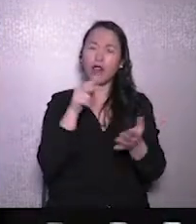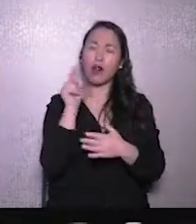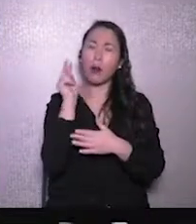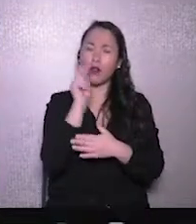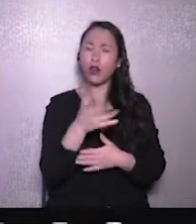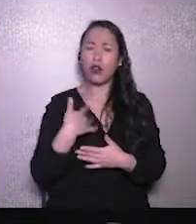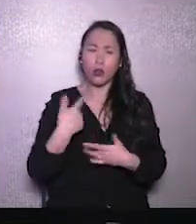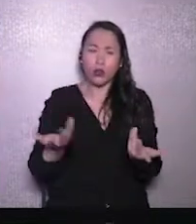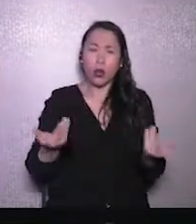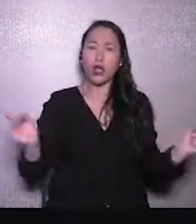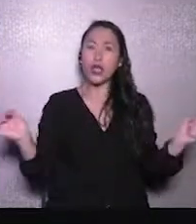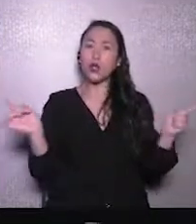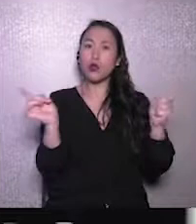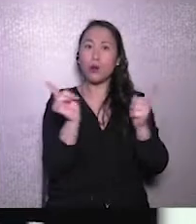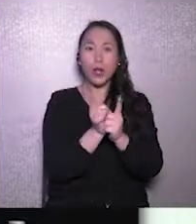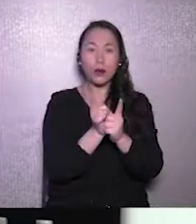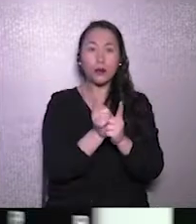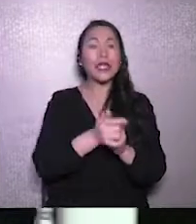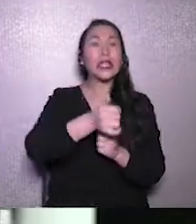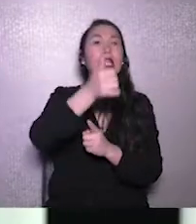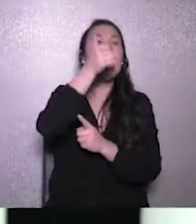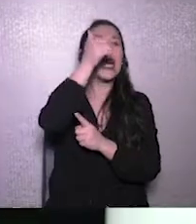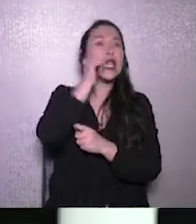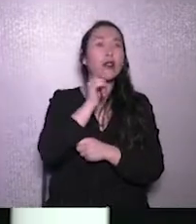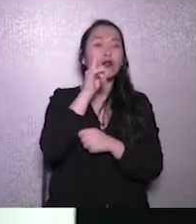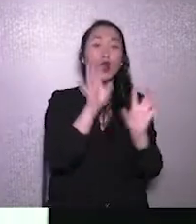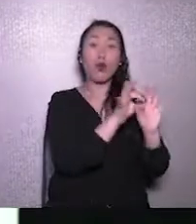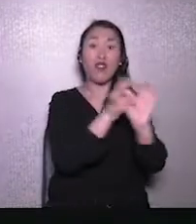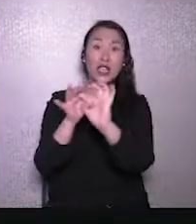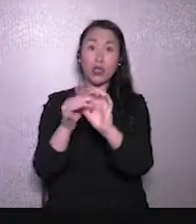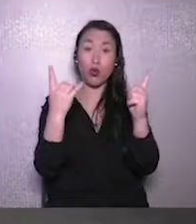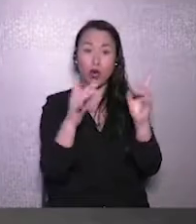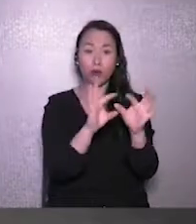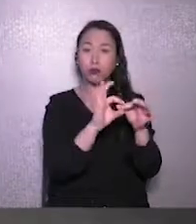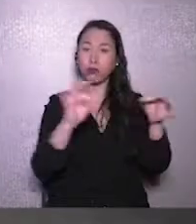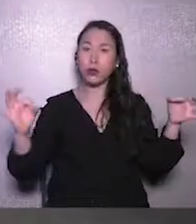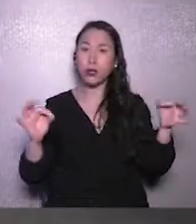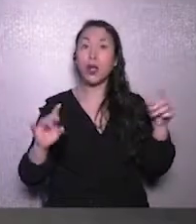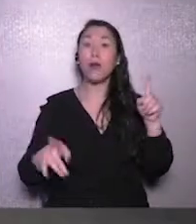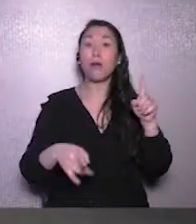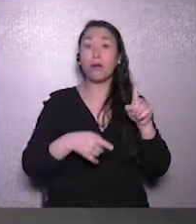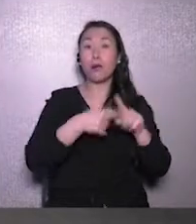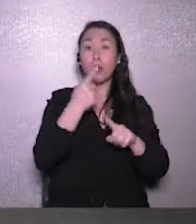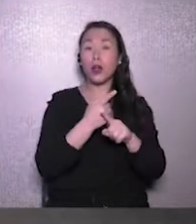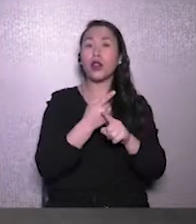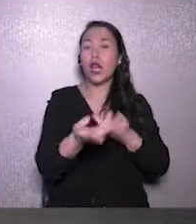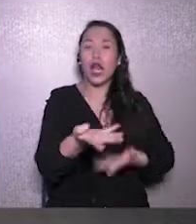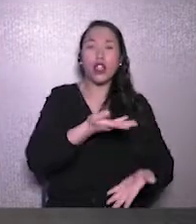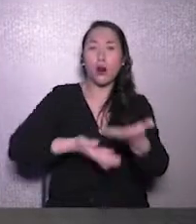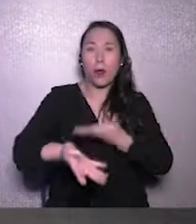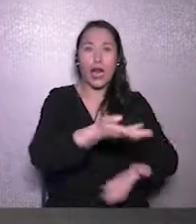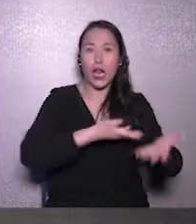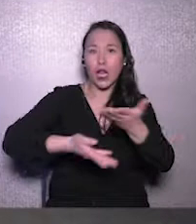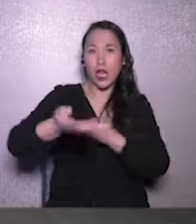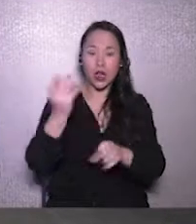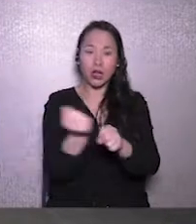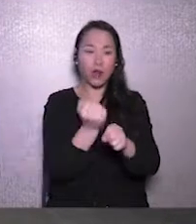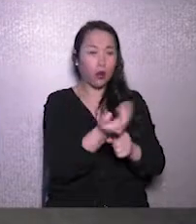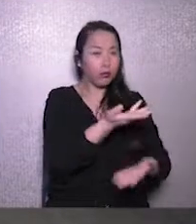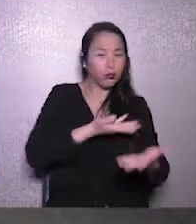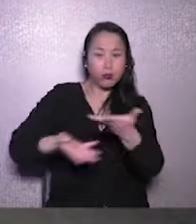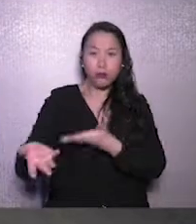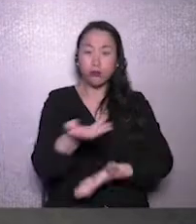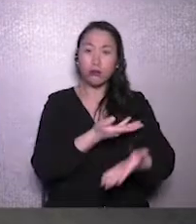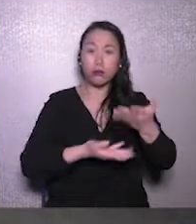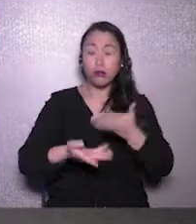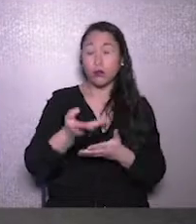resumir qué fue lo que el día de ayer en una frase, primero tendría que hablar de la interoperabilidad sin lugar a duda, el tema que hoy día está en